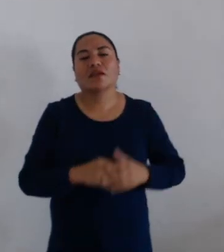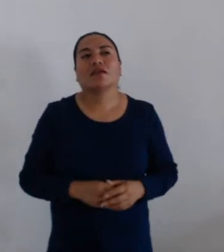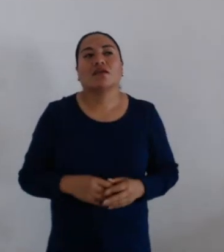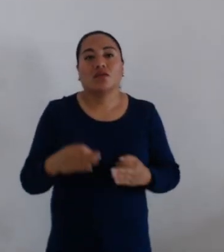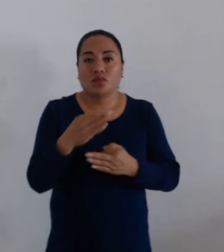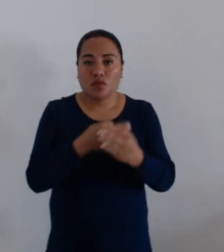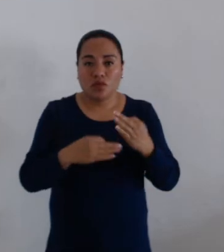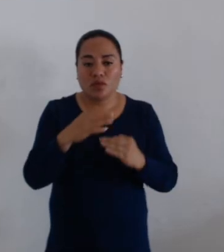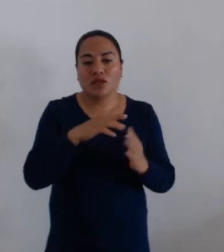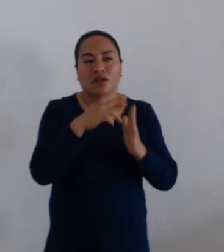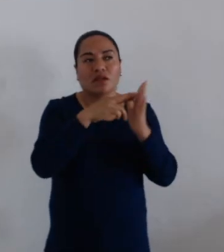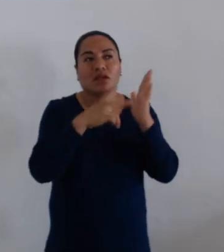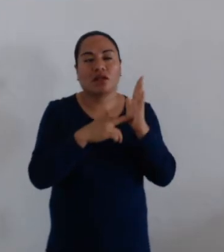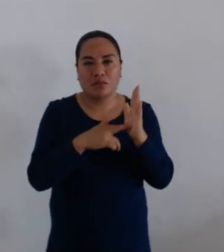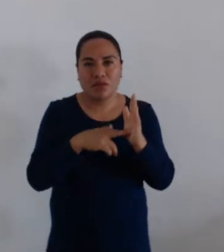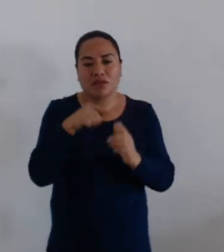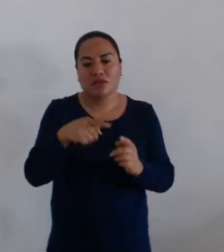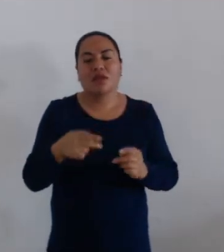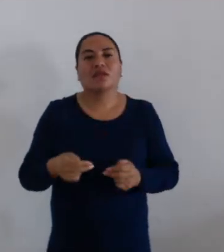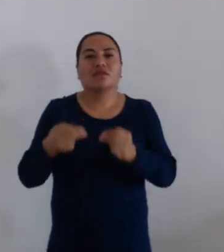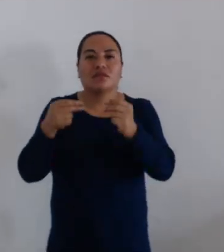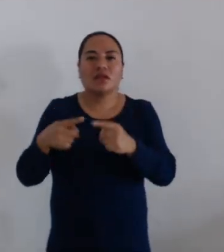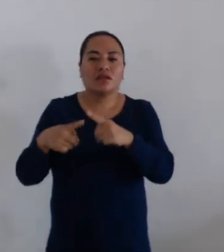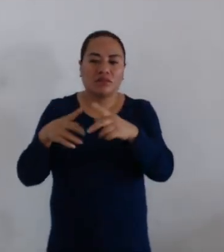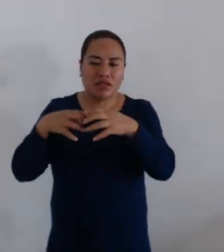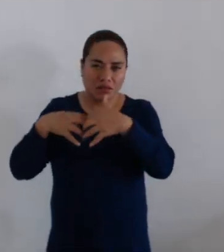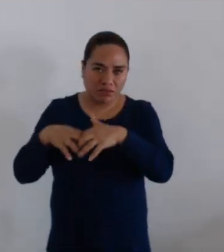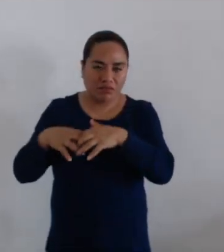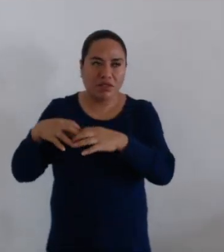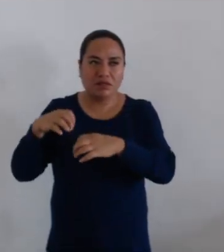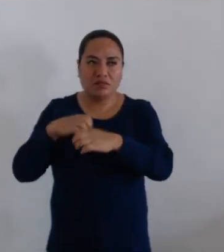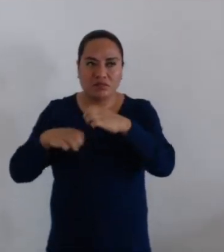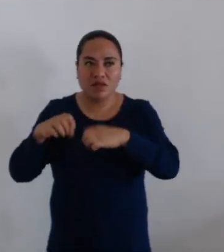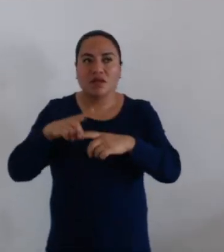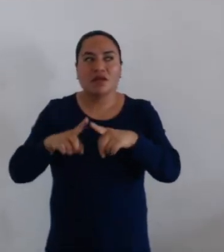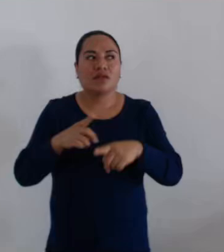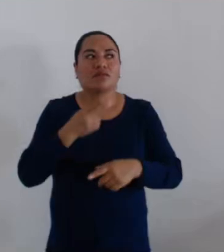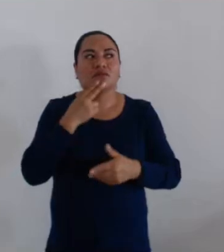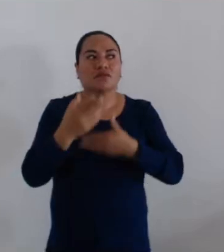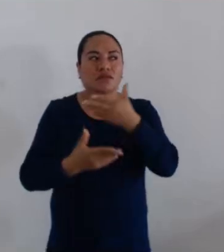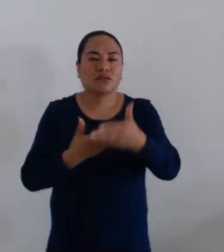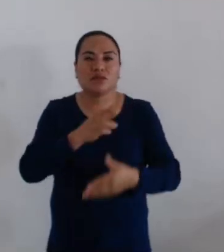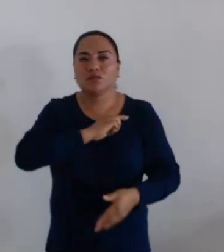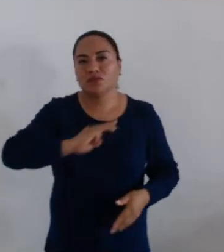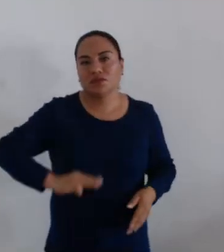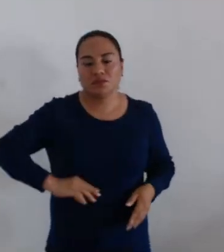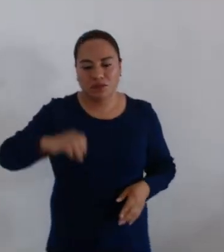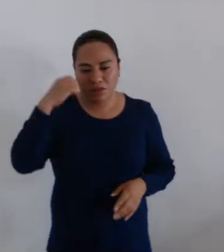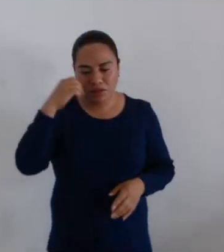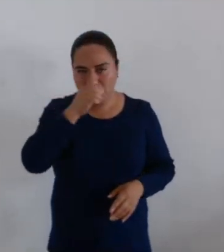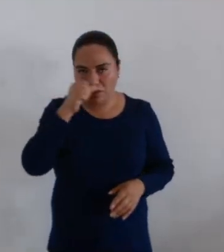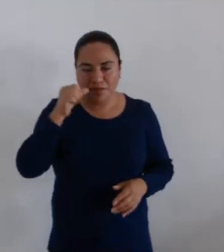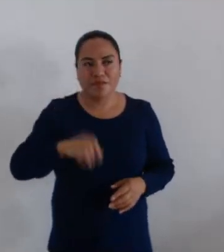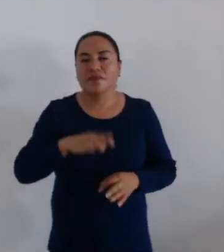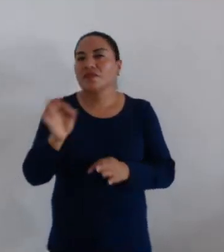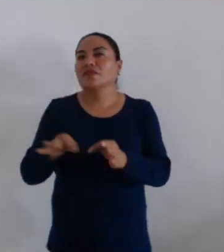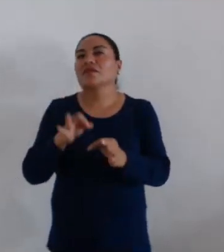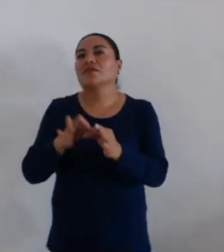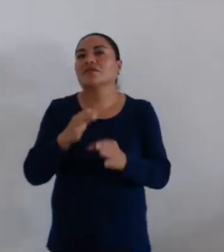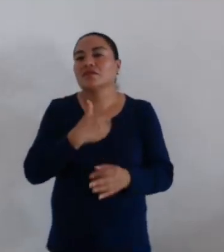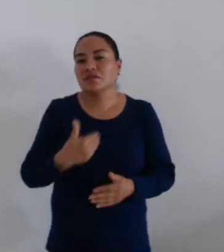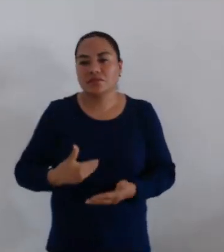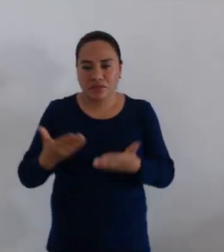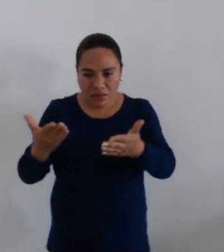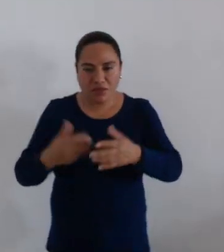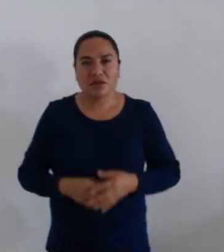todos del reglamento de establecimientos comerciales, industriales y de servicios del municipio de Oaxaca de Juárez. Es cuanto, señor